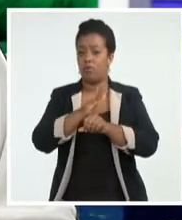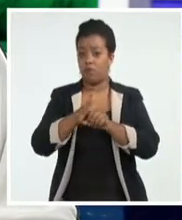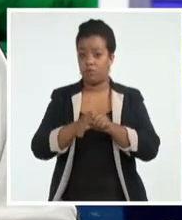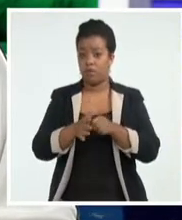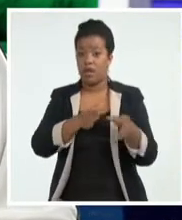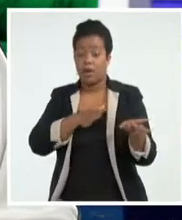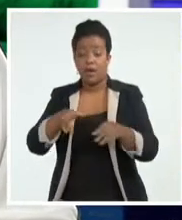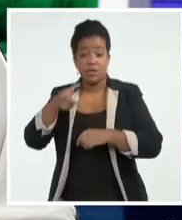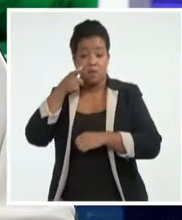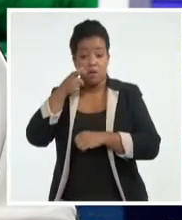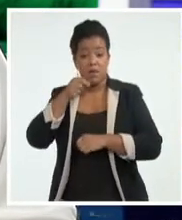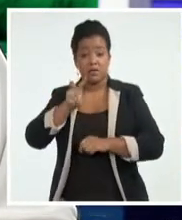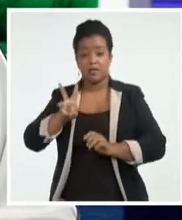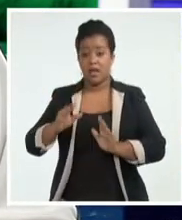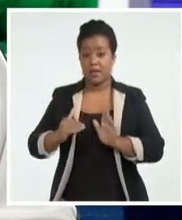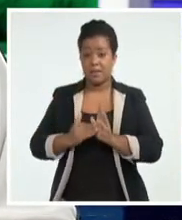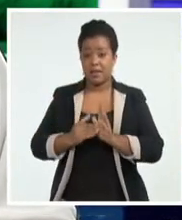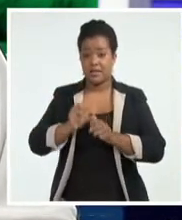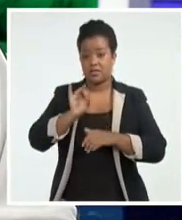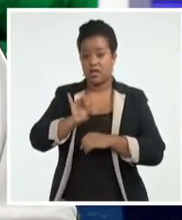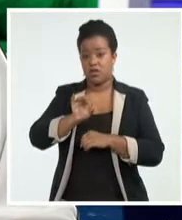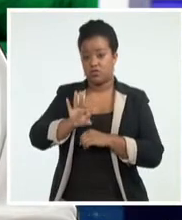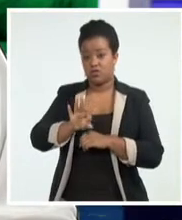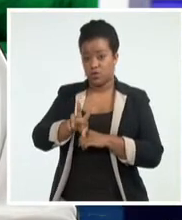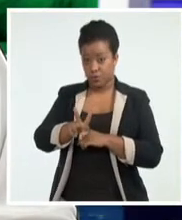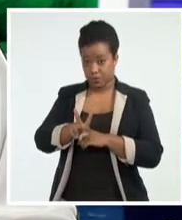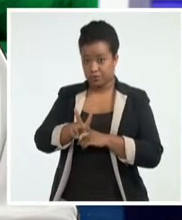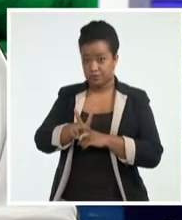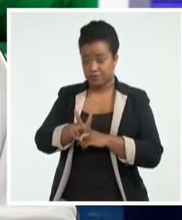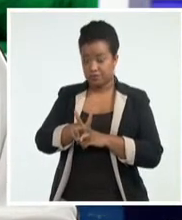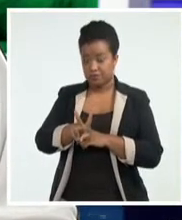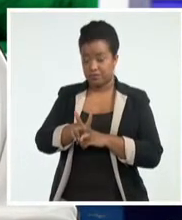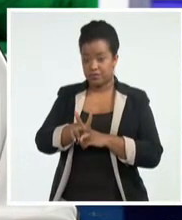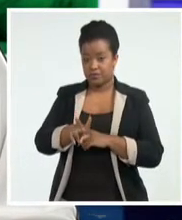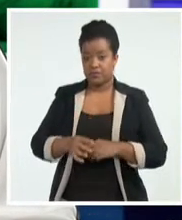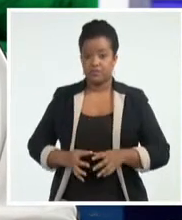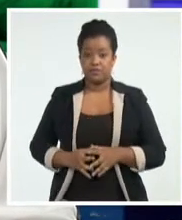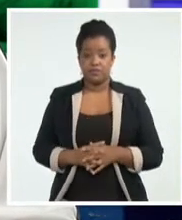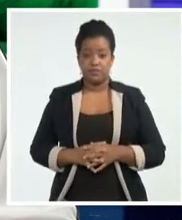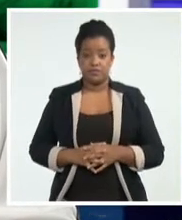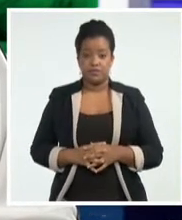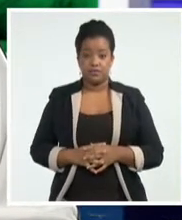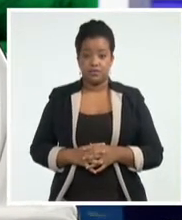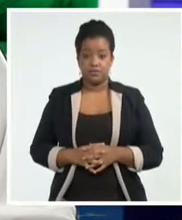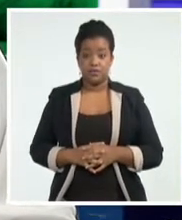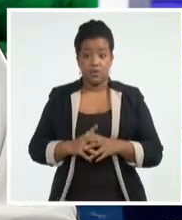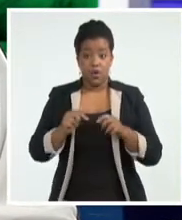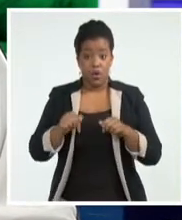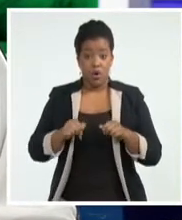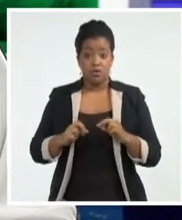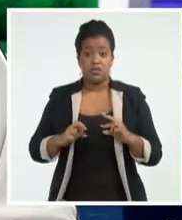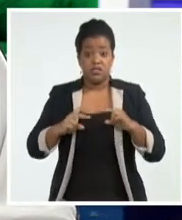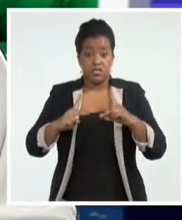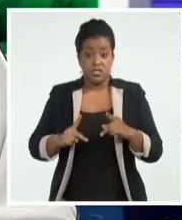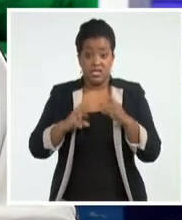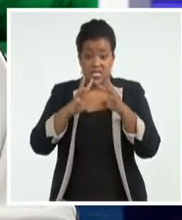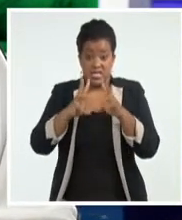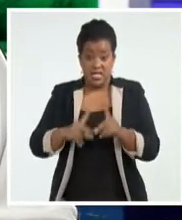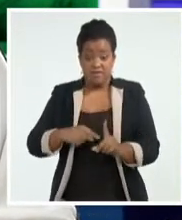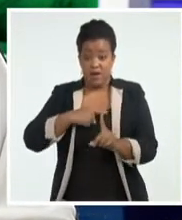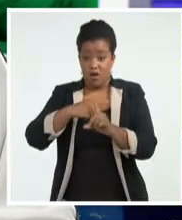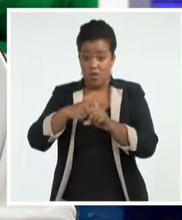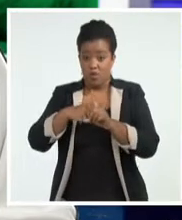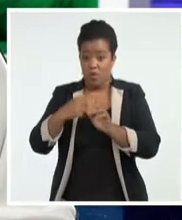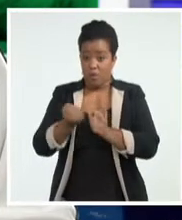.782 y nuevamente el número de activos, el número de